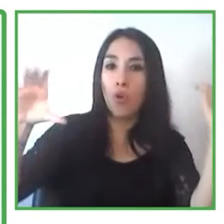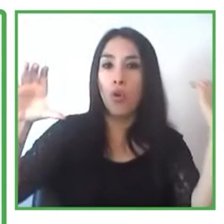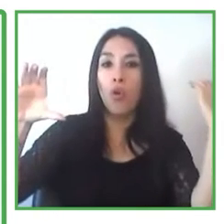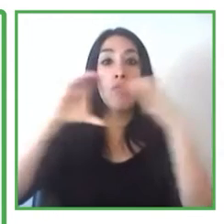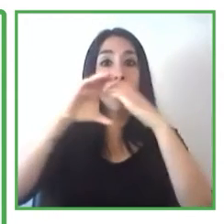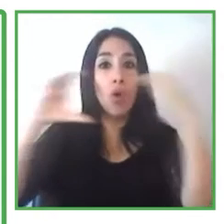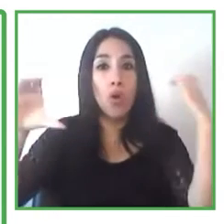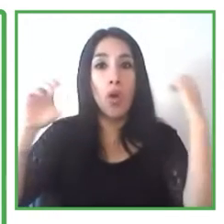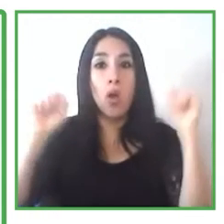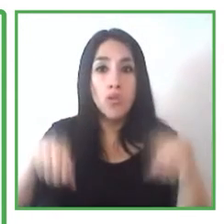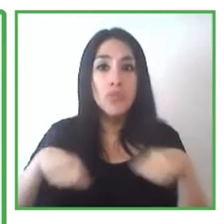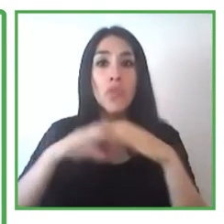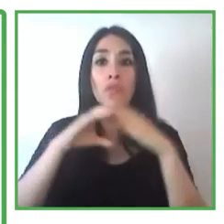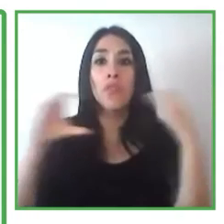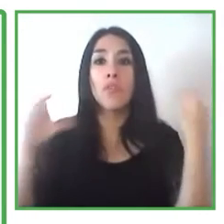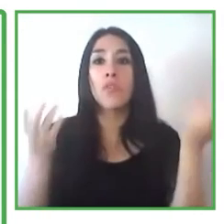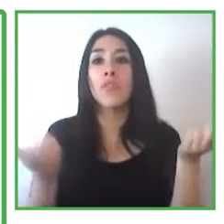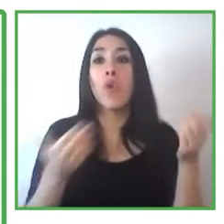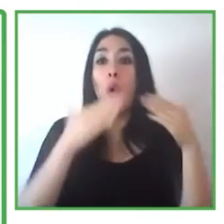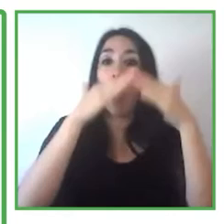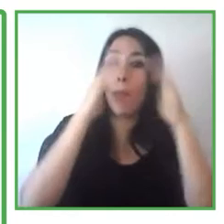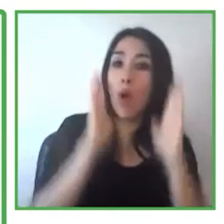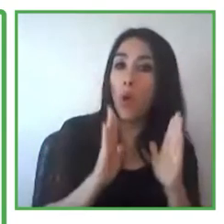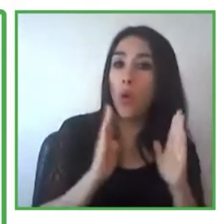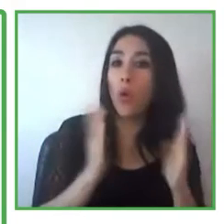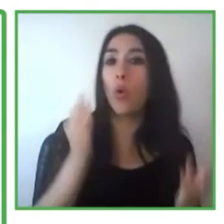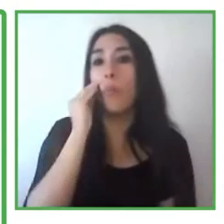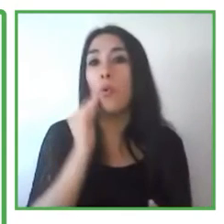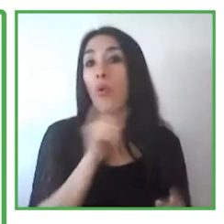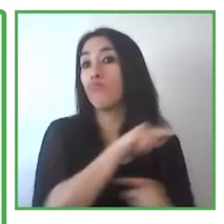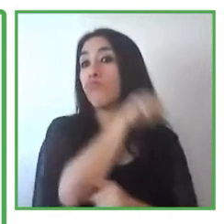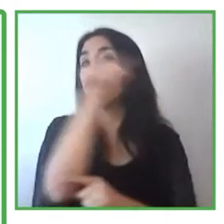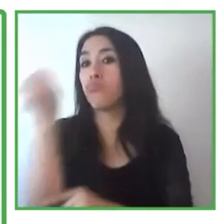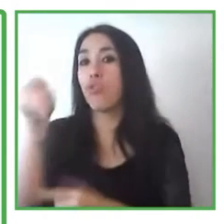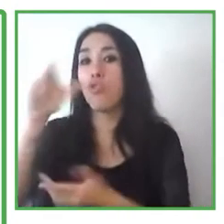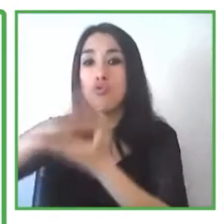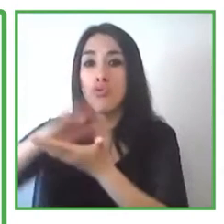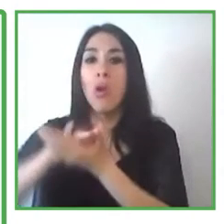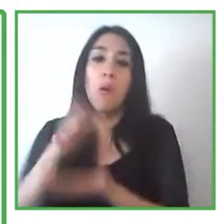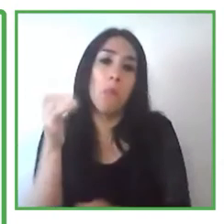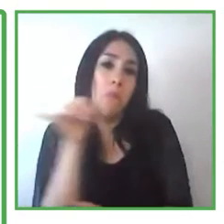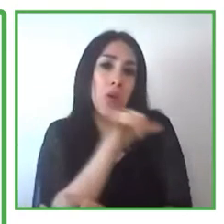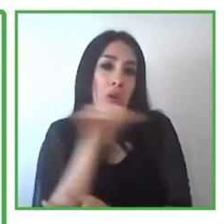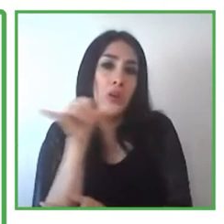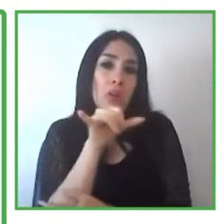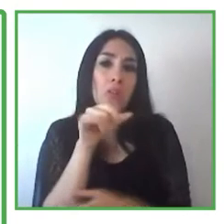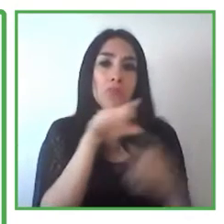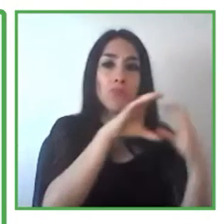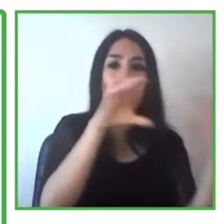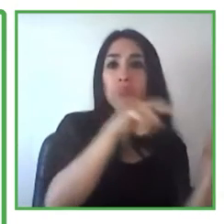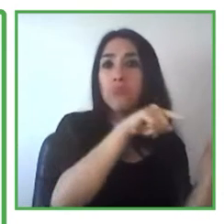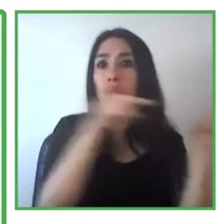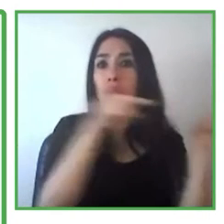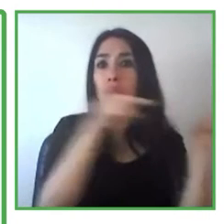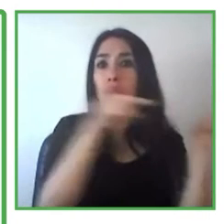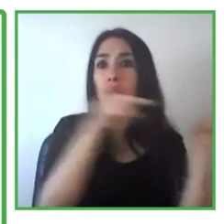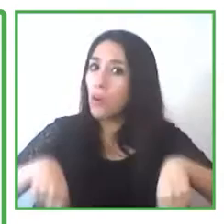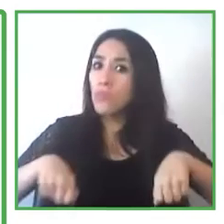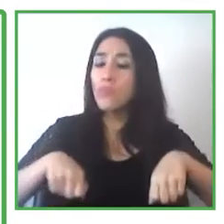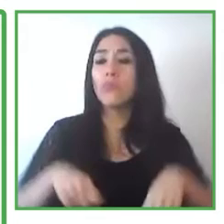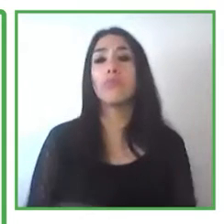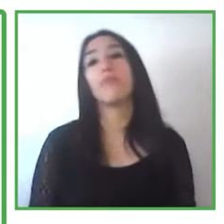de formación. De esta manera nosotros nos aseguramos que efectivamente se encuentren dentro de la capacitación